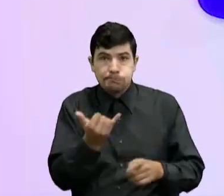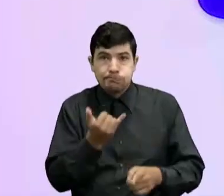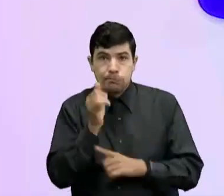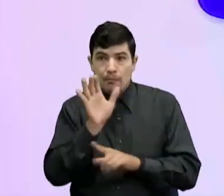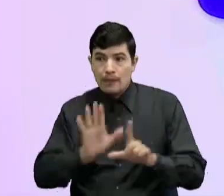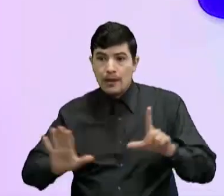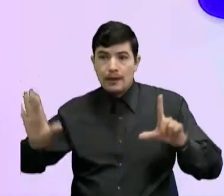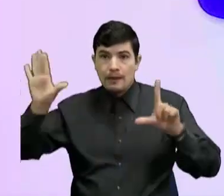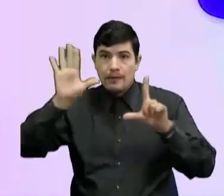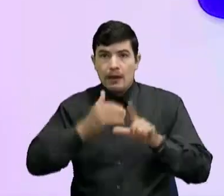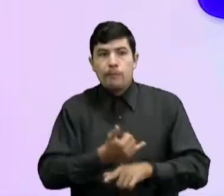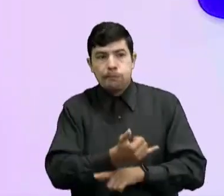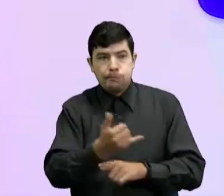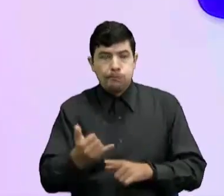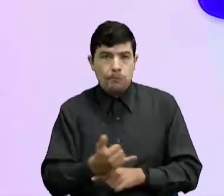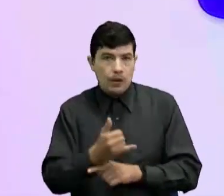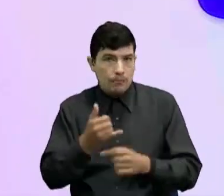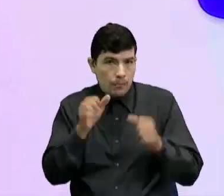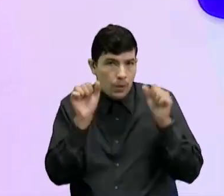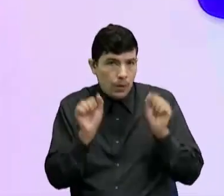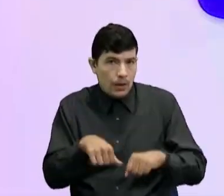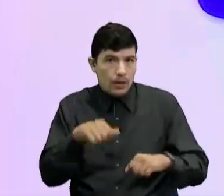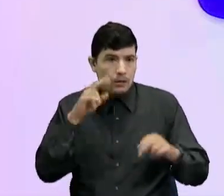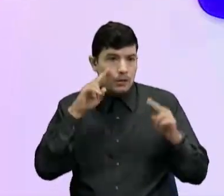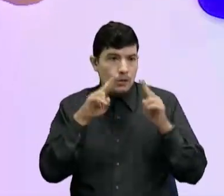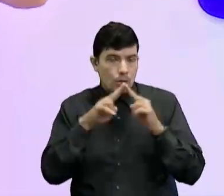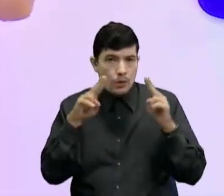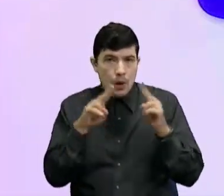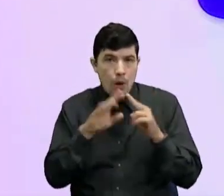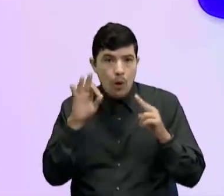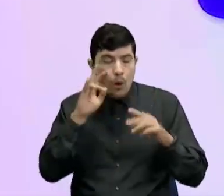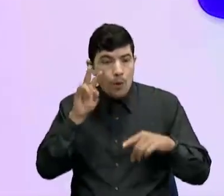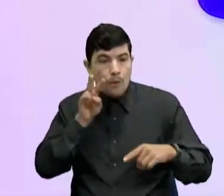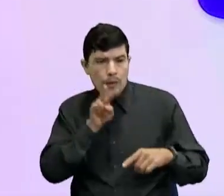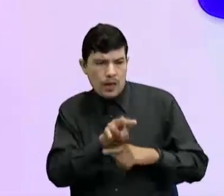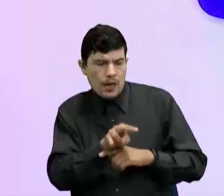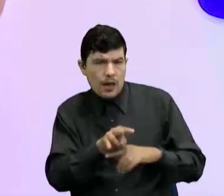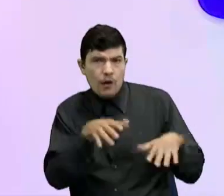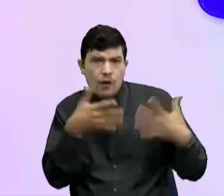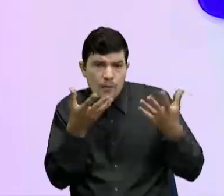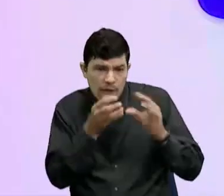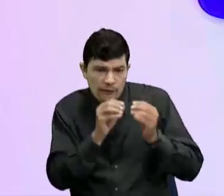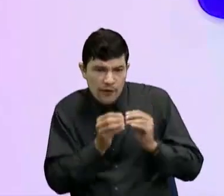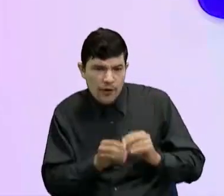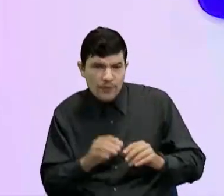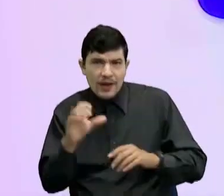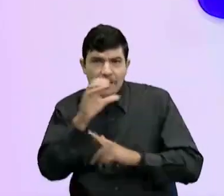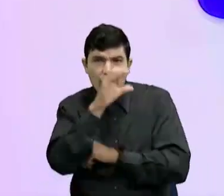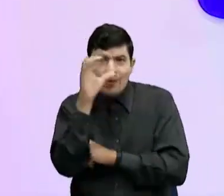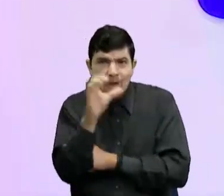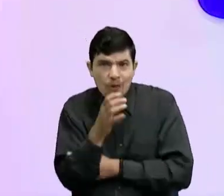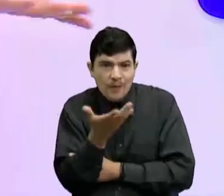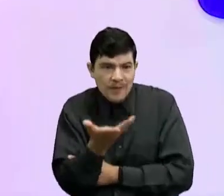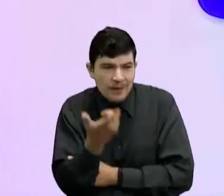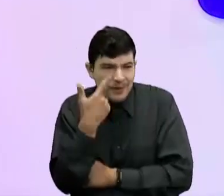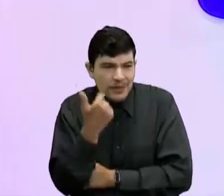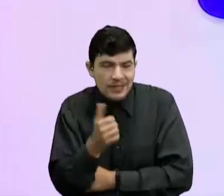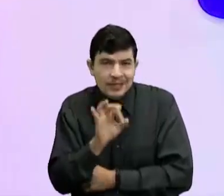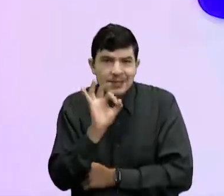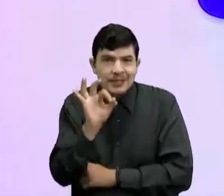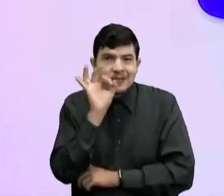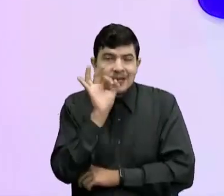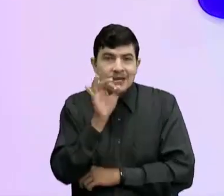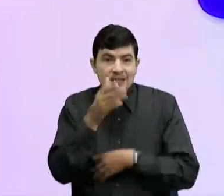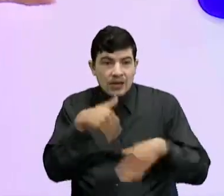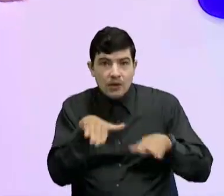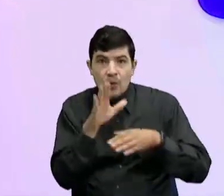mapas Pues tenemos la posibilidad De conocer, o sea De ver cómo es la forma de nuestro país Si no existieran los